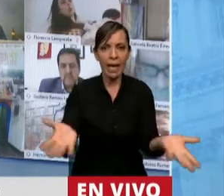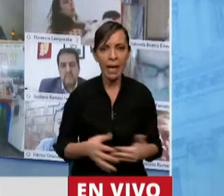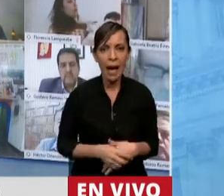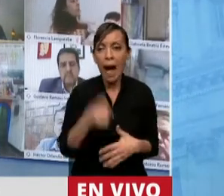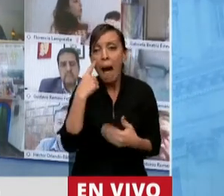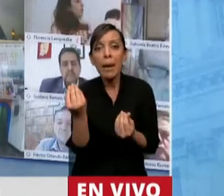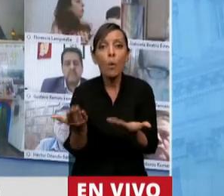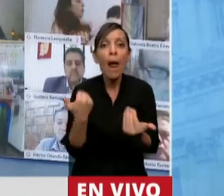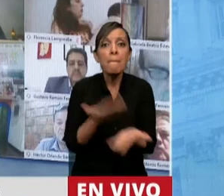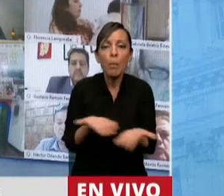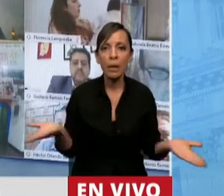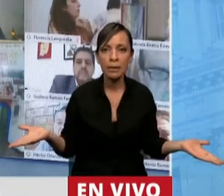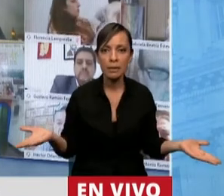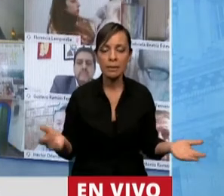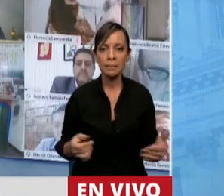ellos digan.